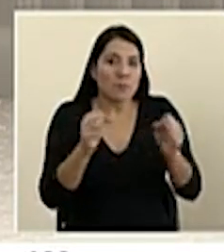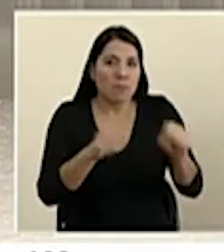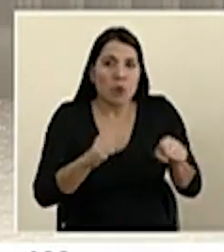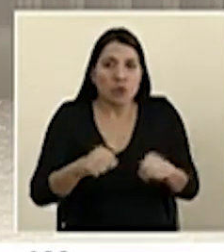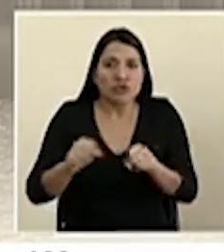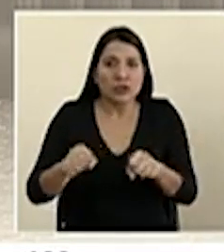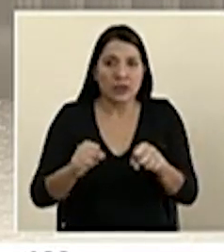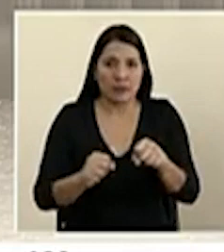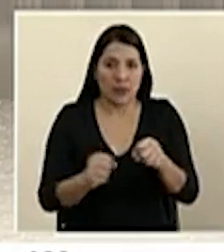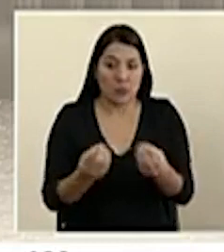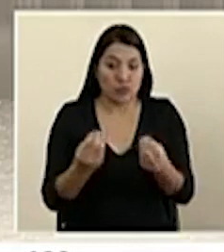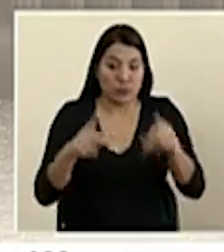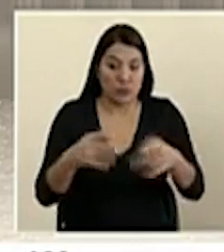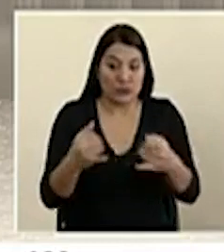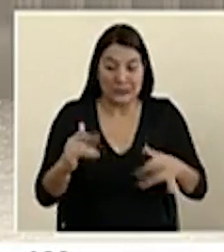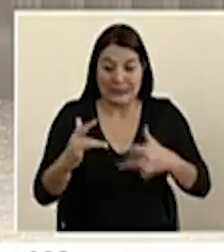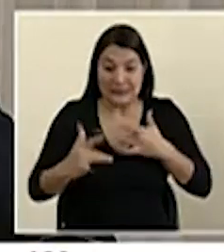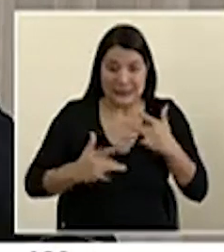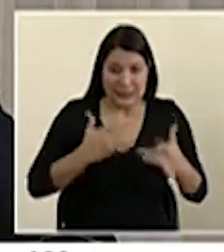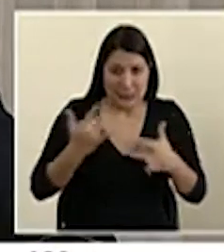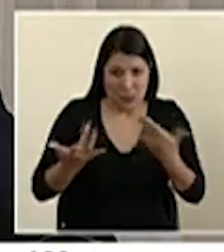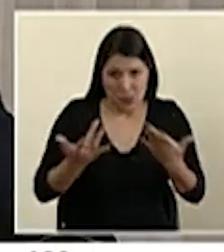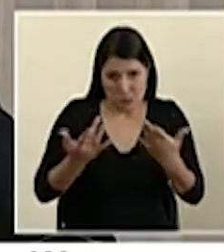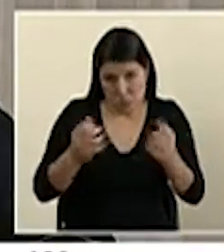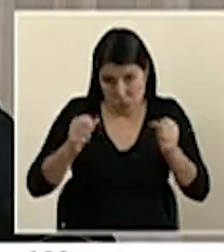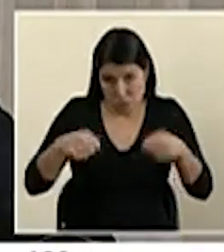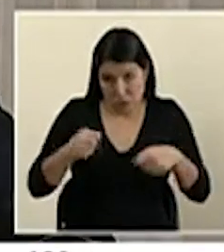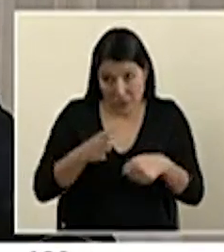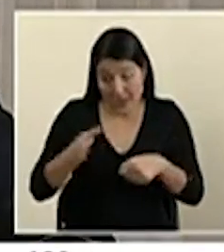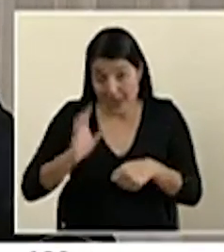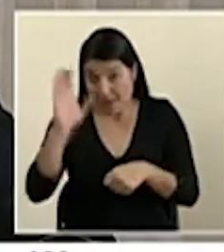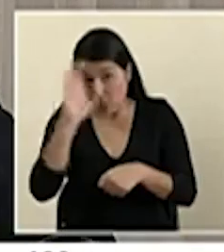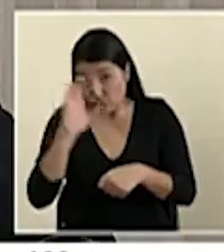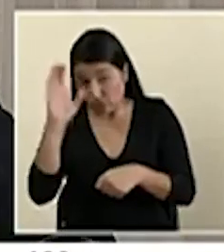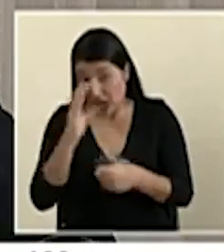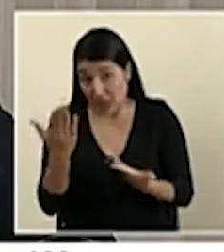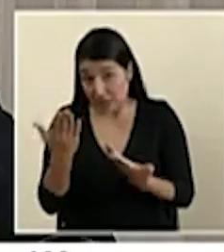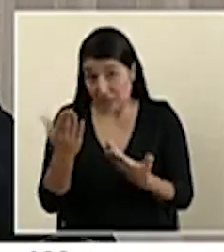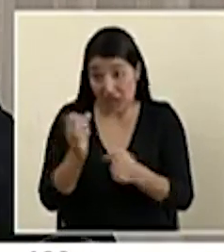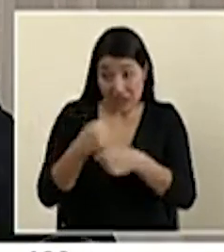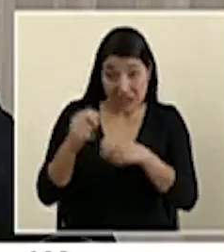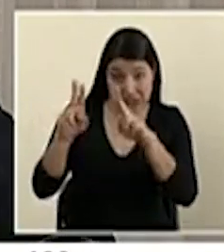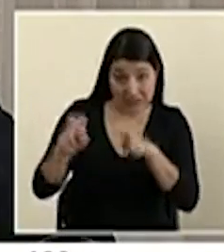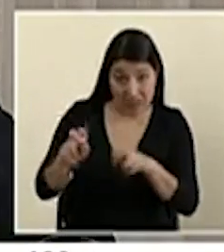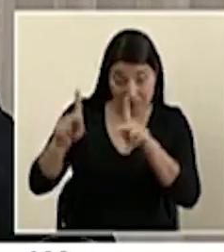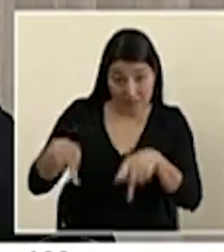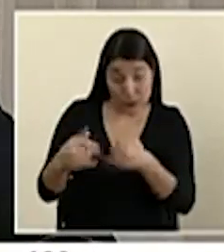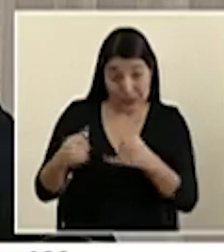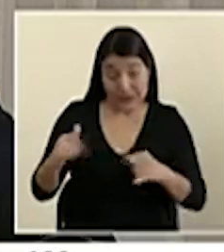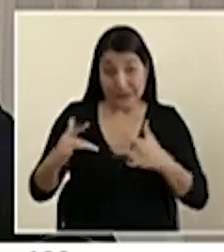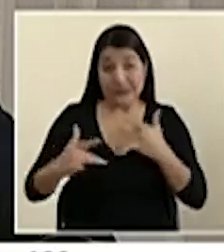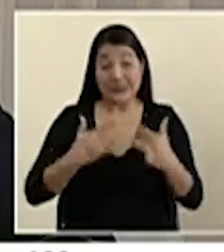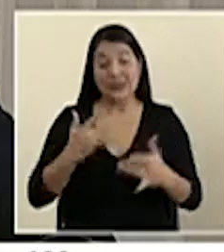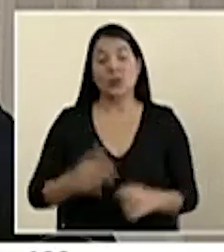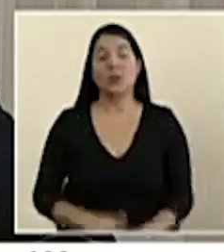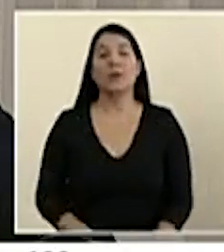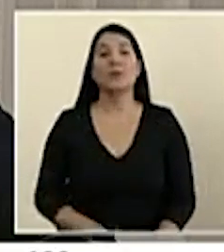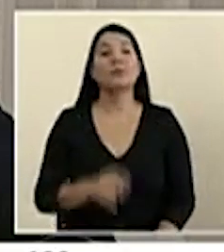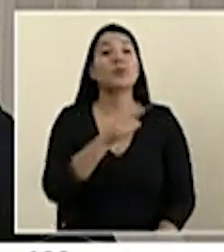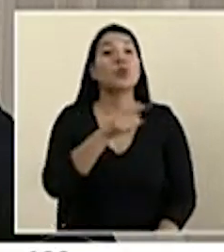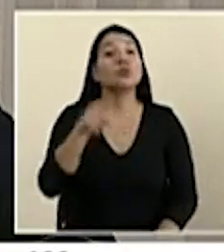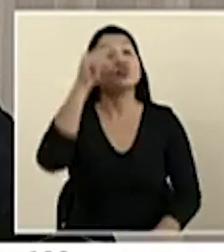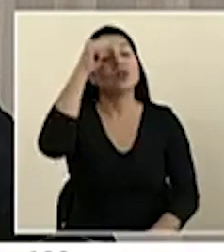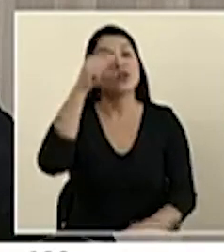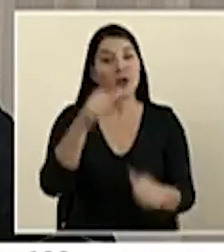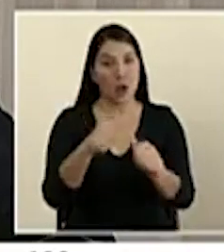precisamente en personas sin síntomas? Con respecto a la vigilancia y la captura de los datos, recordemos que nosotros